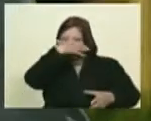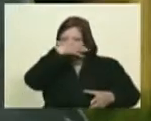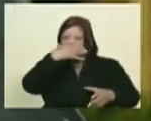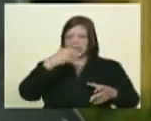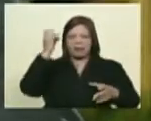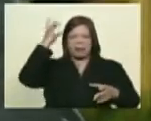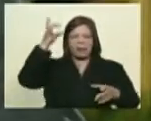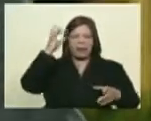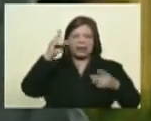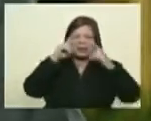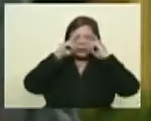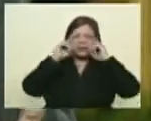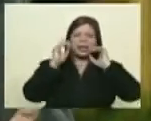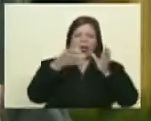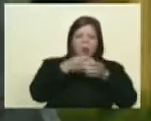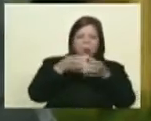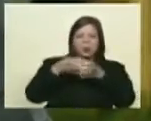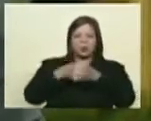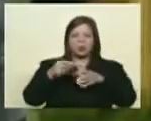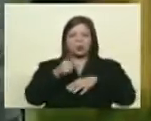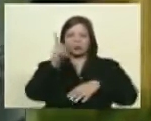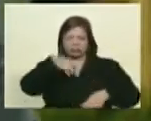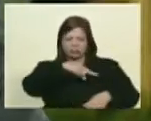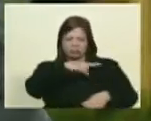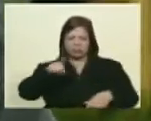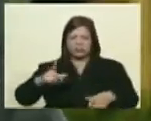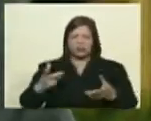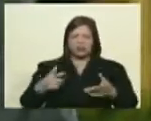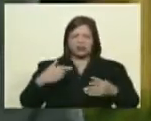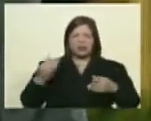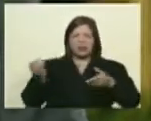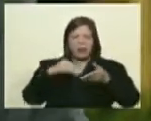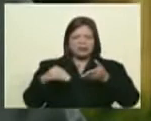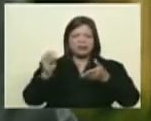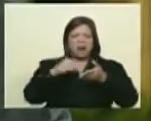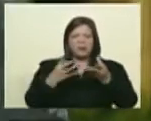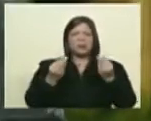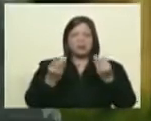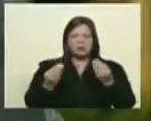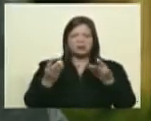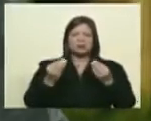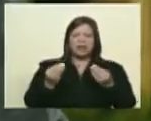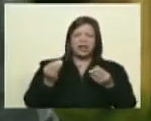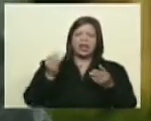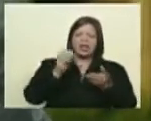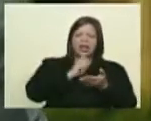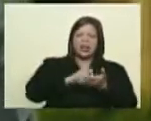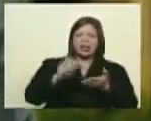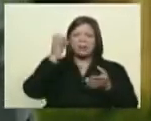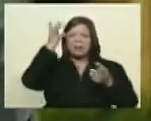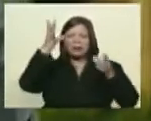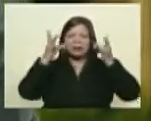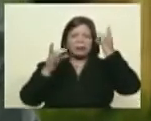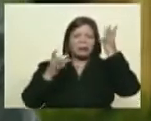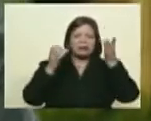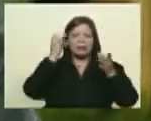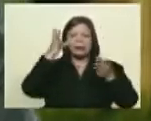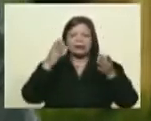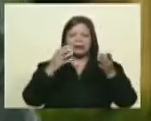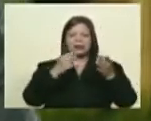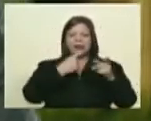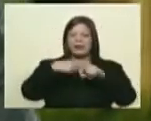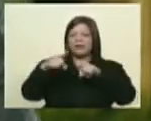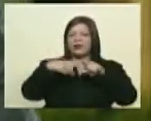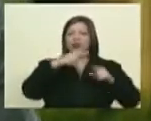y funcionarios venezolanos. Ese relato ha sido como constante, varias veces reencauchado o reeditado con distintos